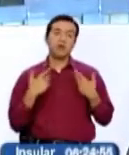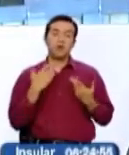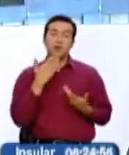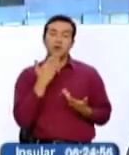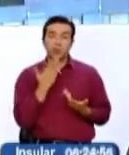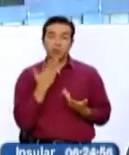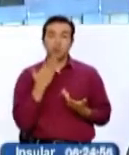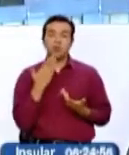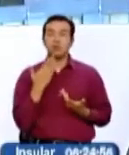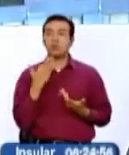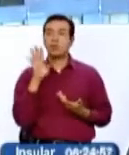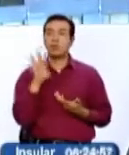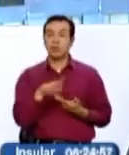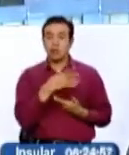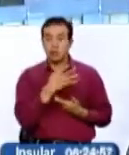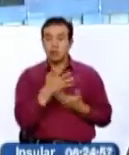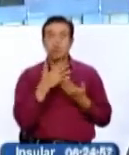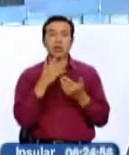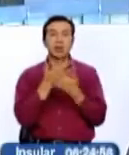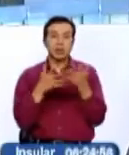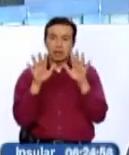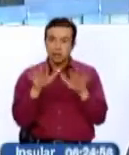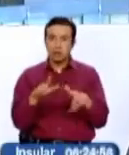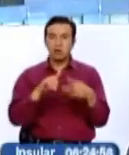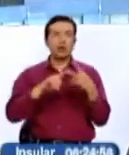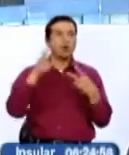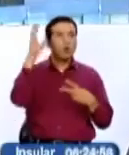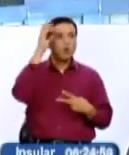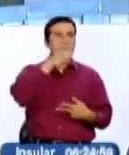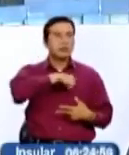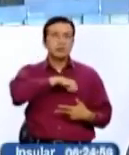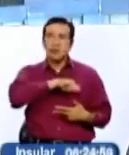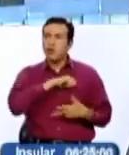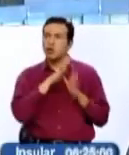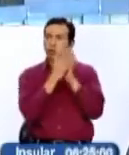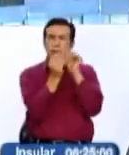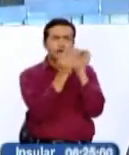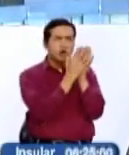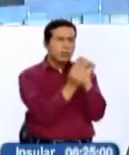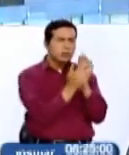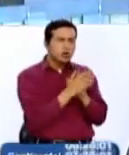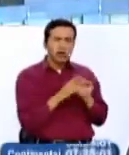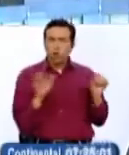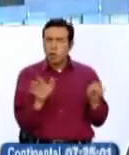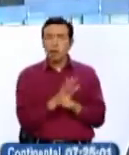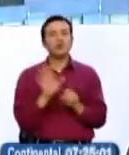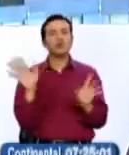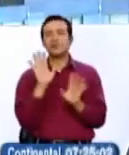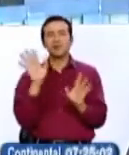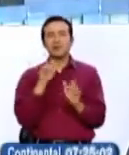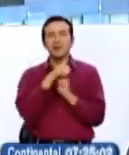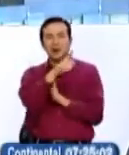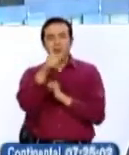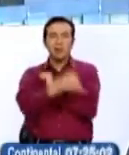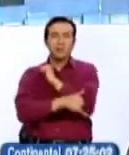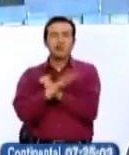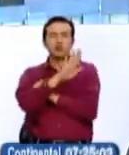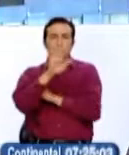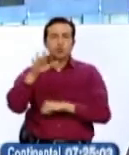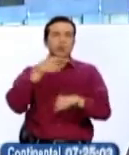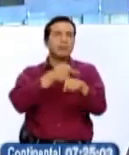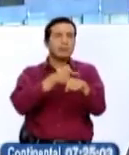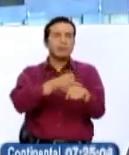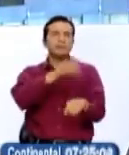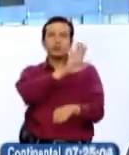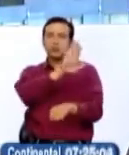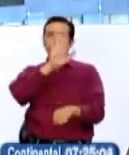ni la Gran Bretaña, ni Colombia, ni España, ni nosotros mismos, porque cada uno de los pueblos tiene sus características donde el mundo no es